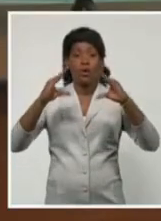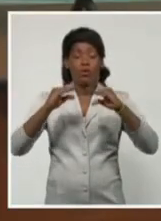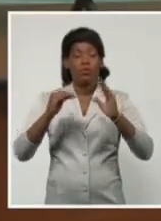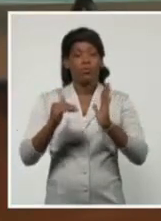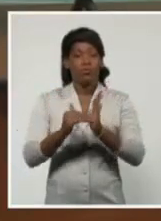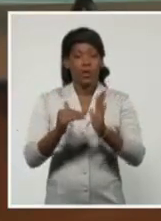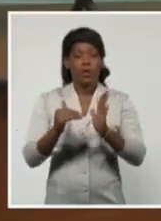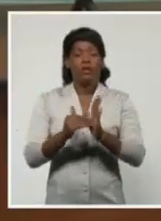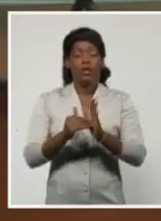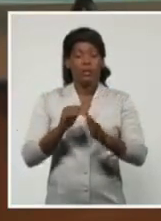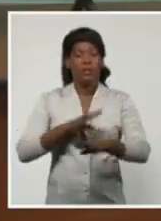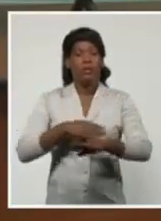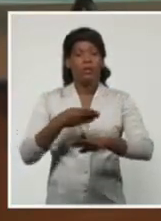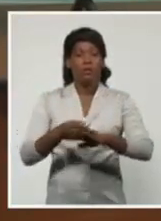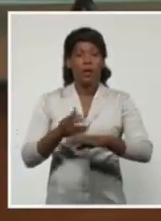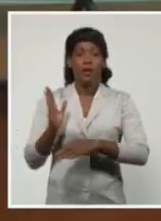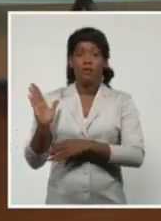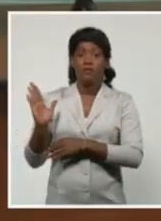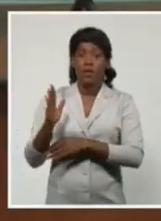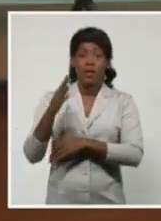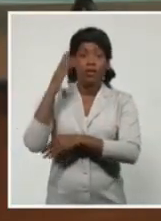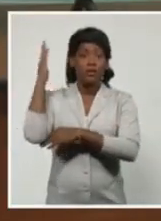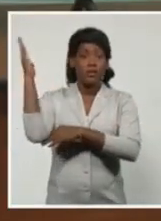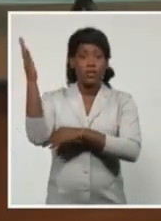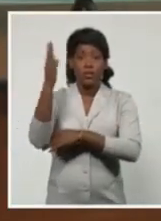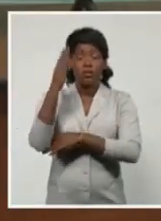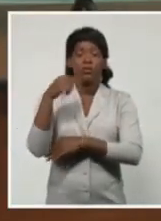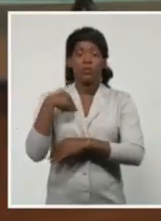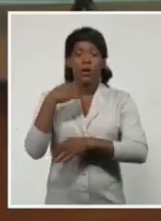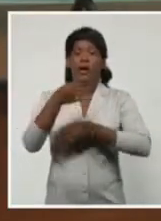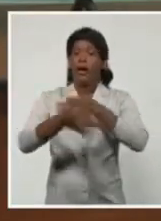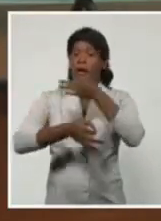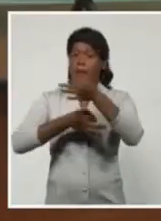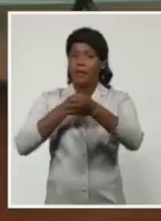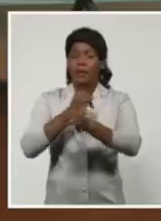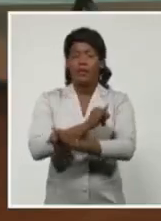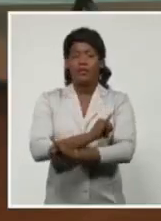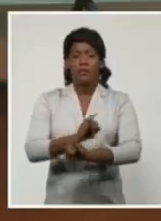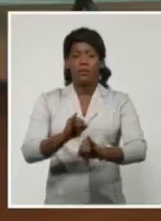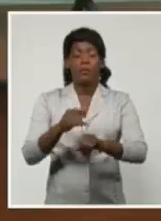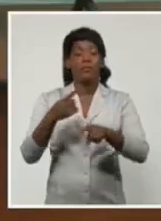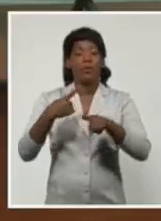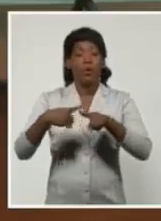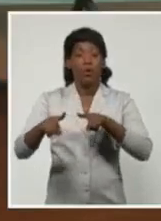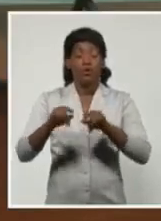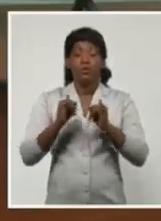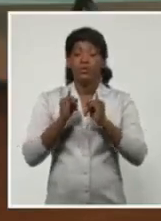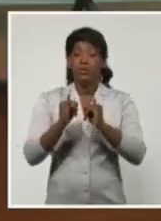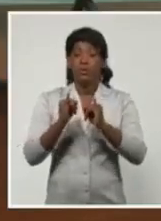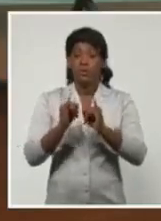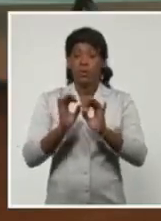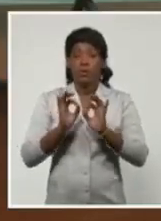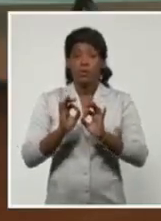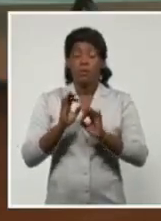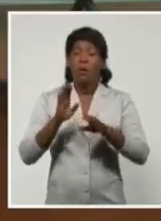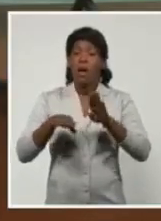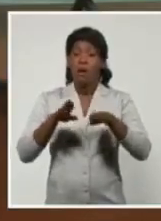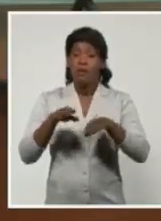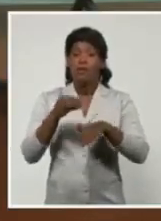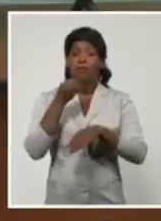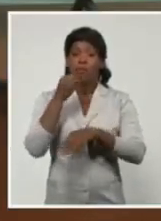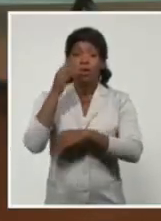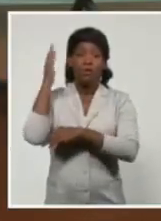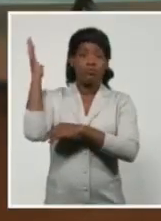vaya pasando. Y además quiero decirles otra cosa más. A veces el centro pasa, sale al Golfo de México,